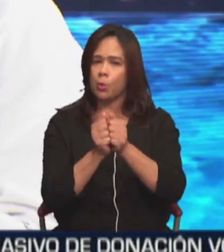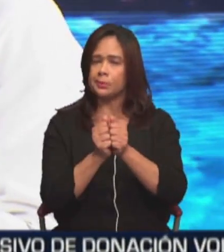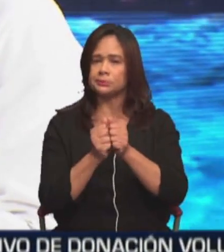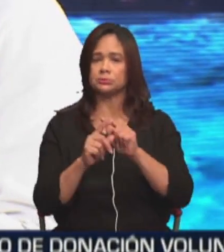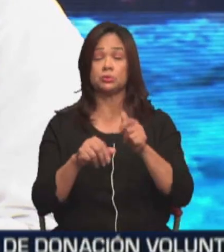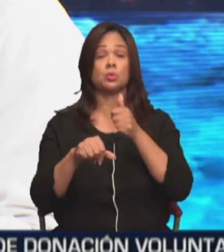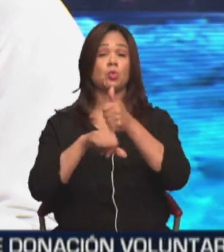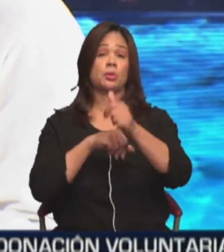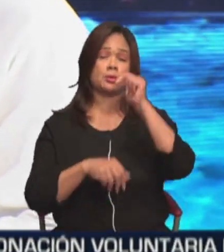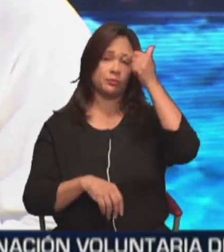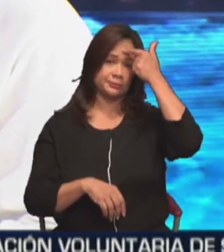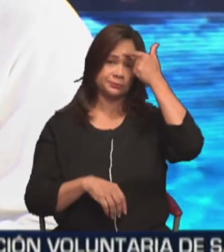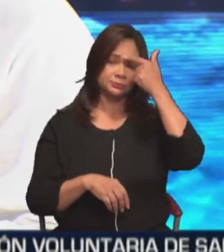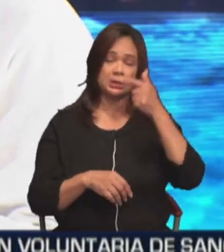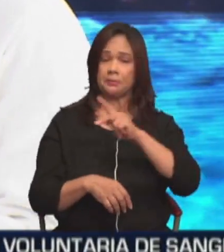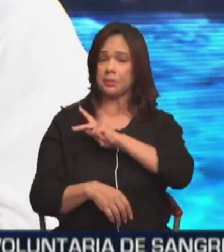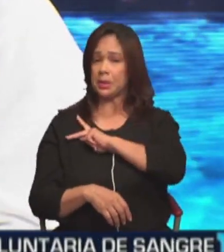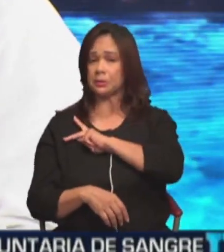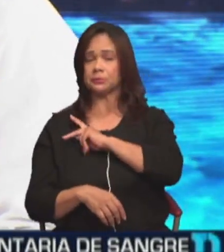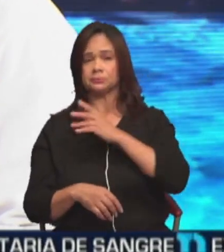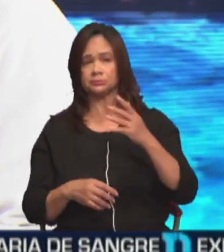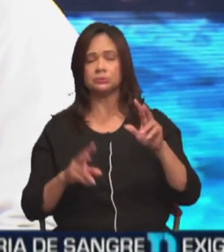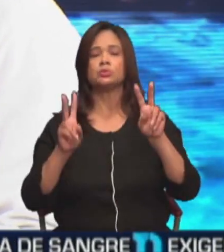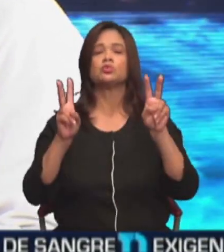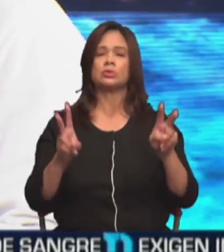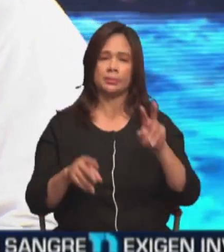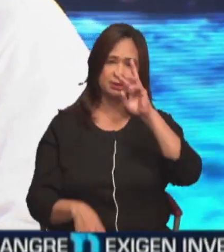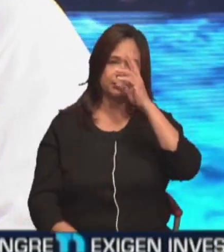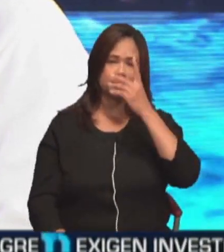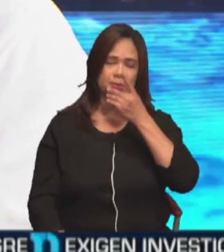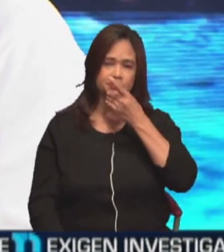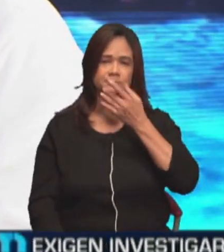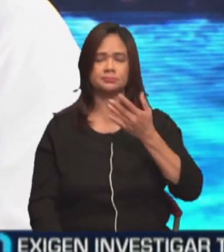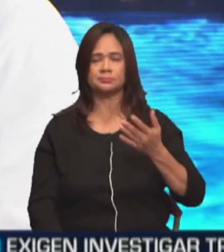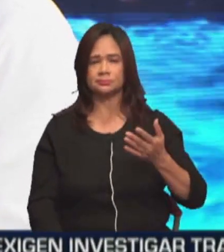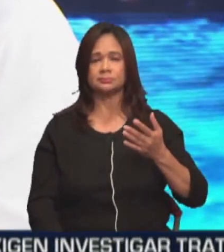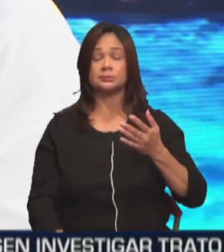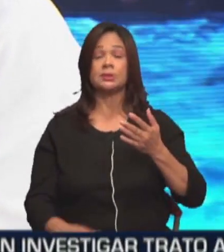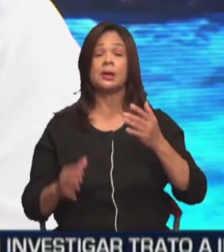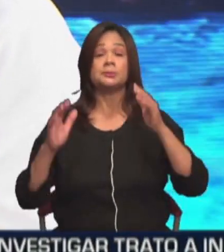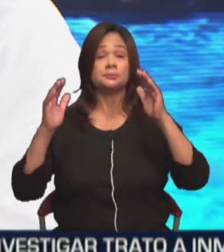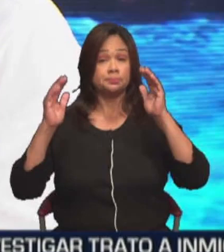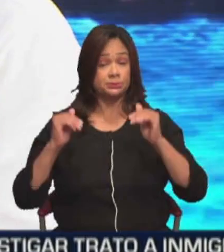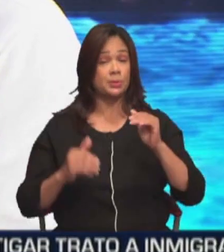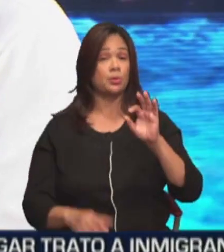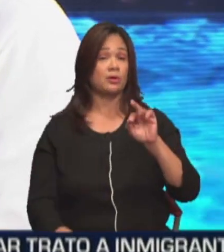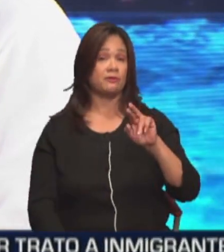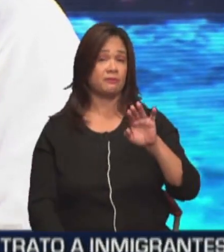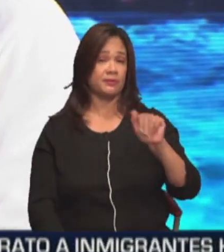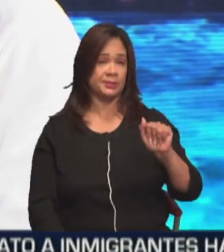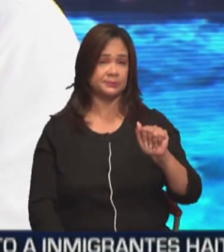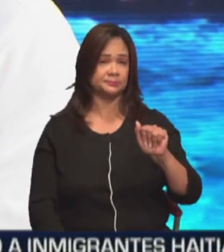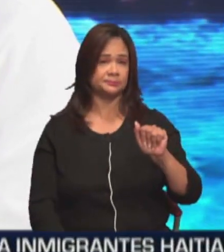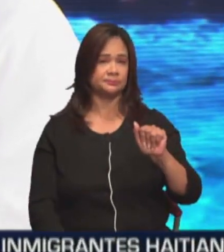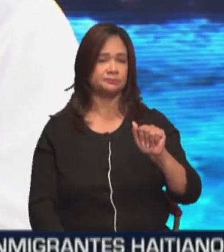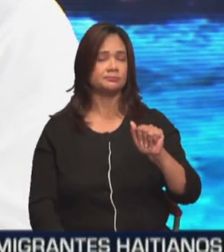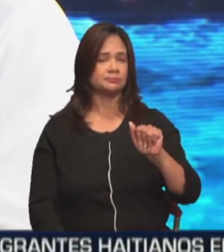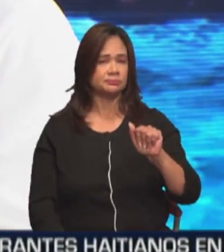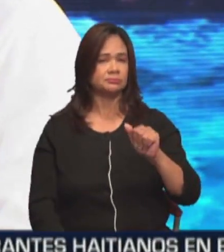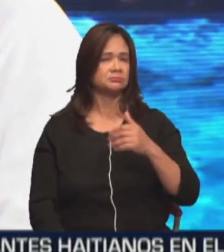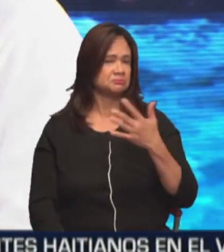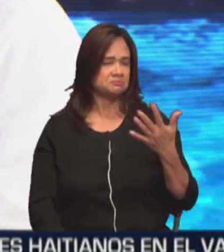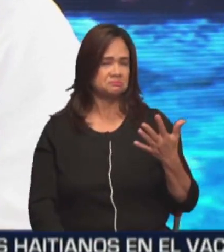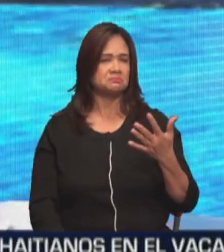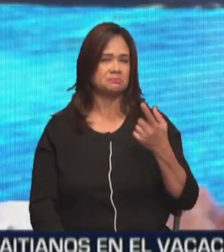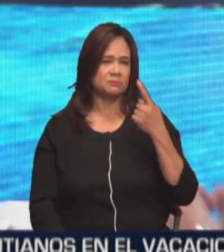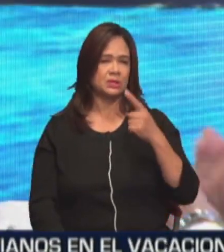culpa del gobierno, no es culpa del sector privado, pero es un tema país. Entonces esperamos que la feria y este panel genere algo